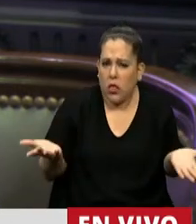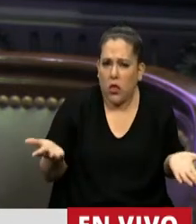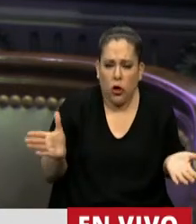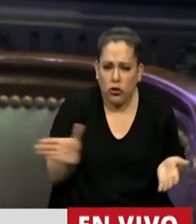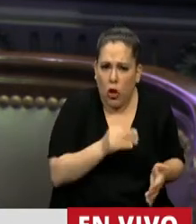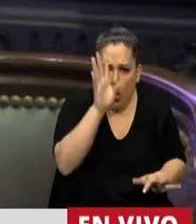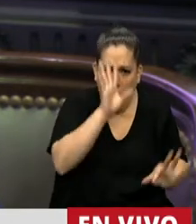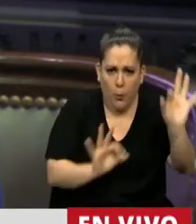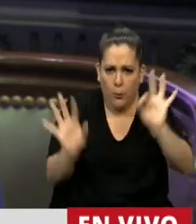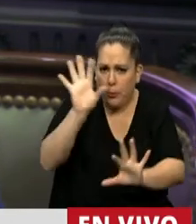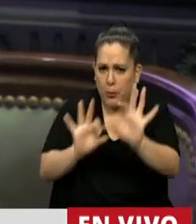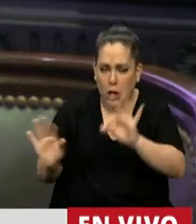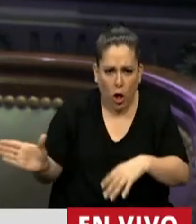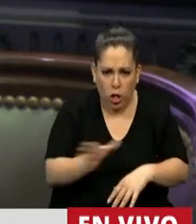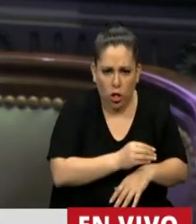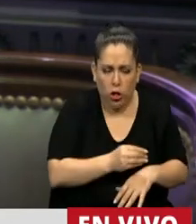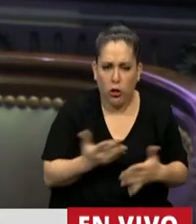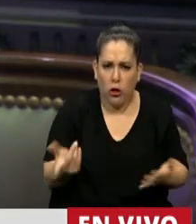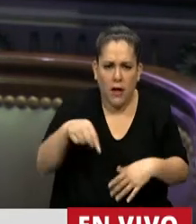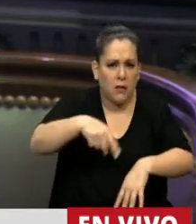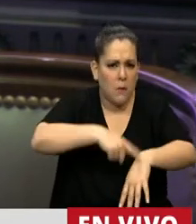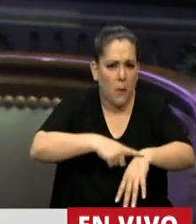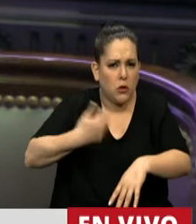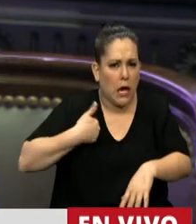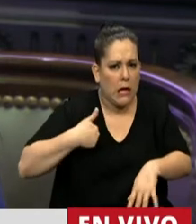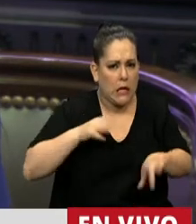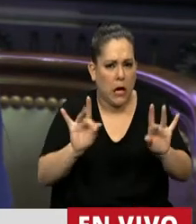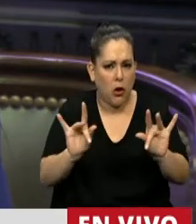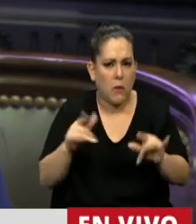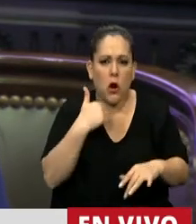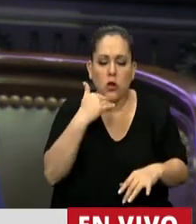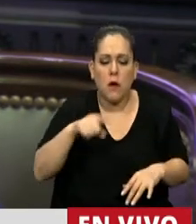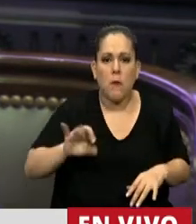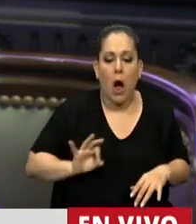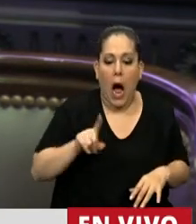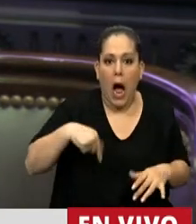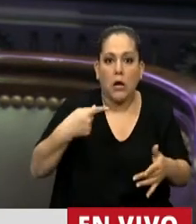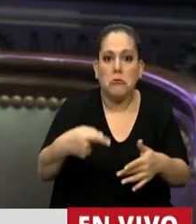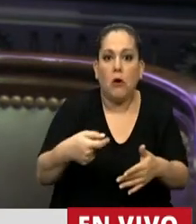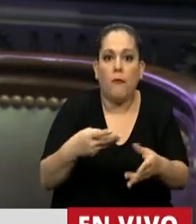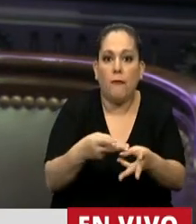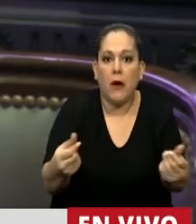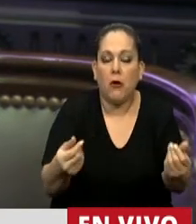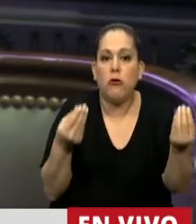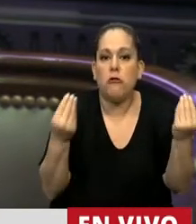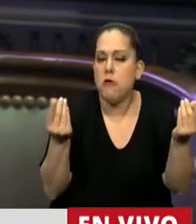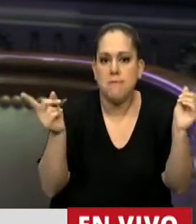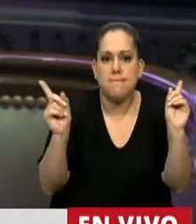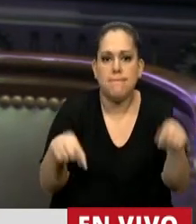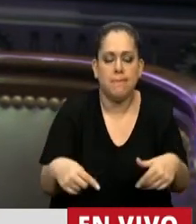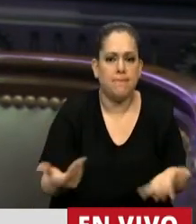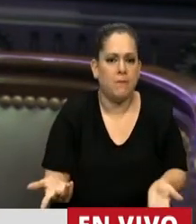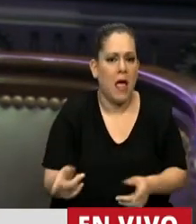y para el mundo en este momento. Cuando no sabemos cómo va a terminar el año, cuando no sabemos cuáles son las